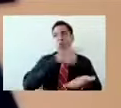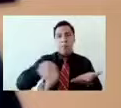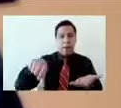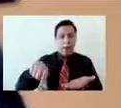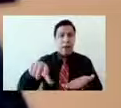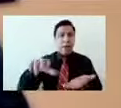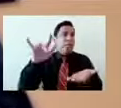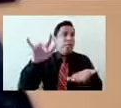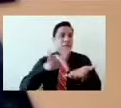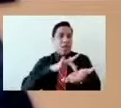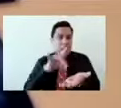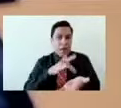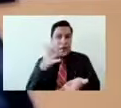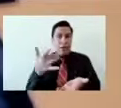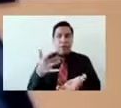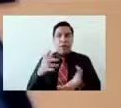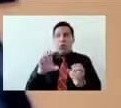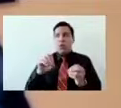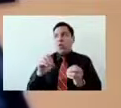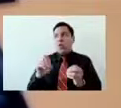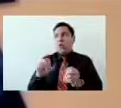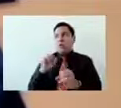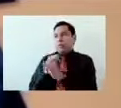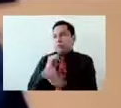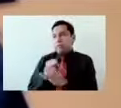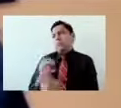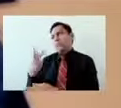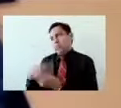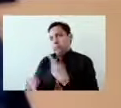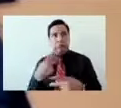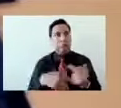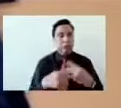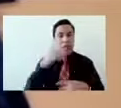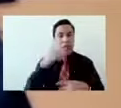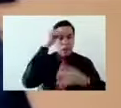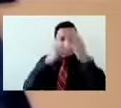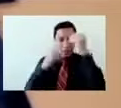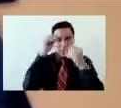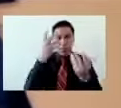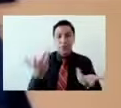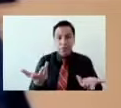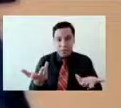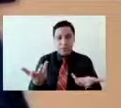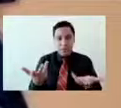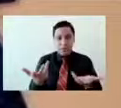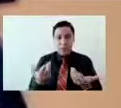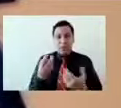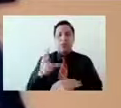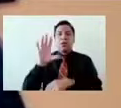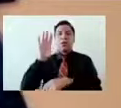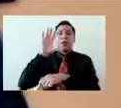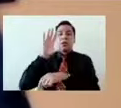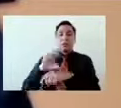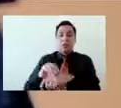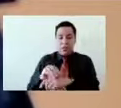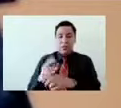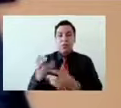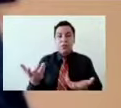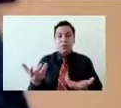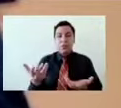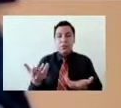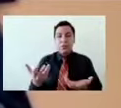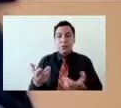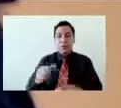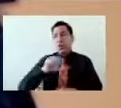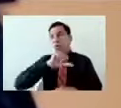espacios o solicitar redes de apoyo, ¿no? Entonces, esto nos permite lo que les decía es cómo lo está mirando el otro